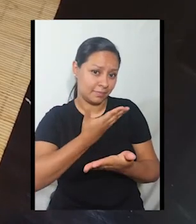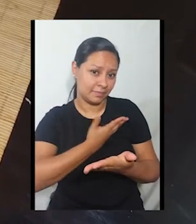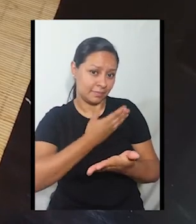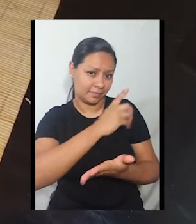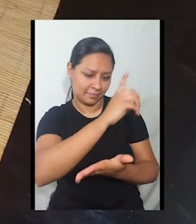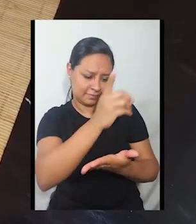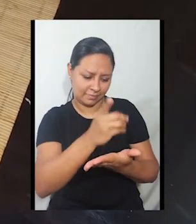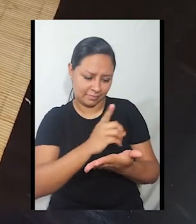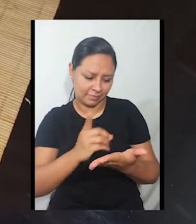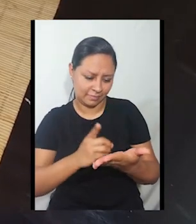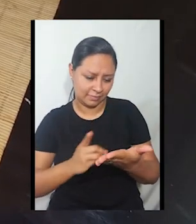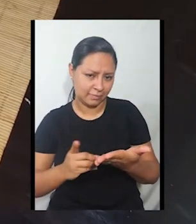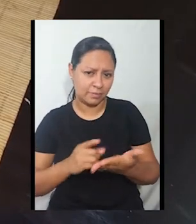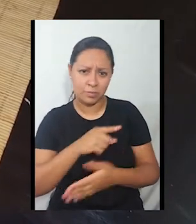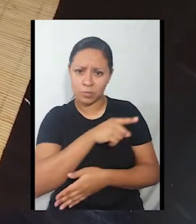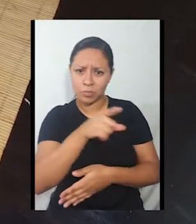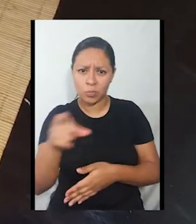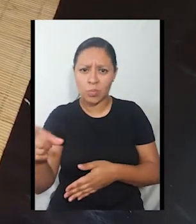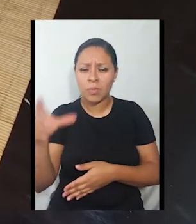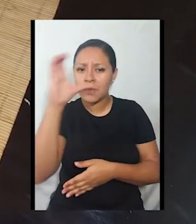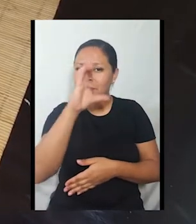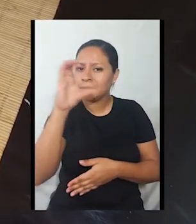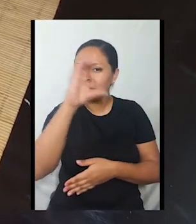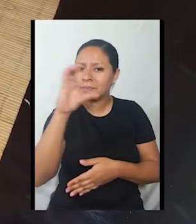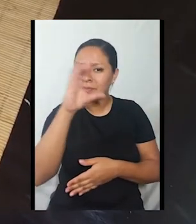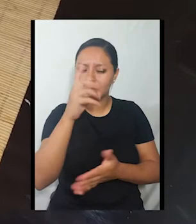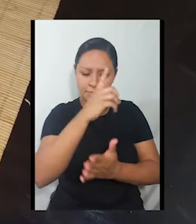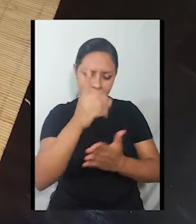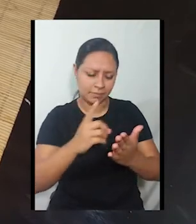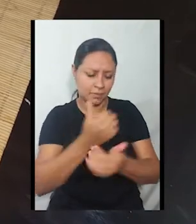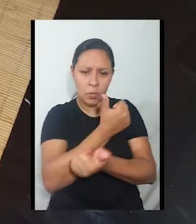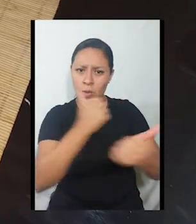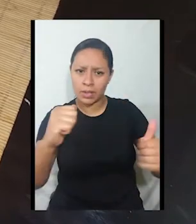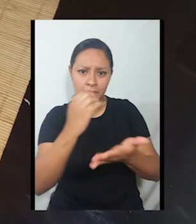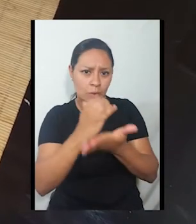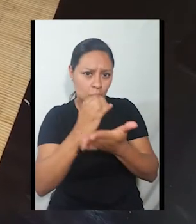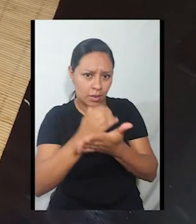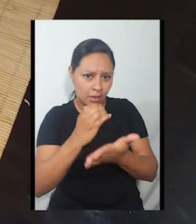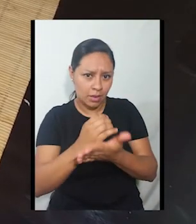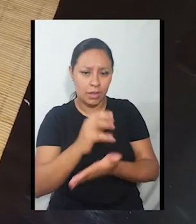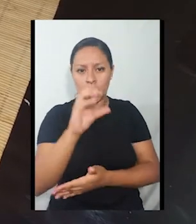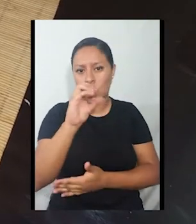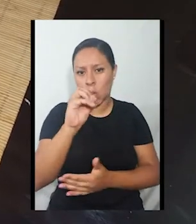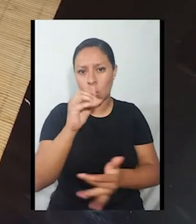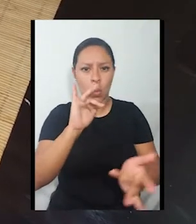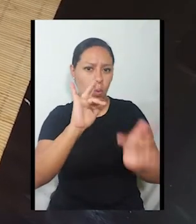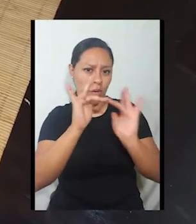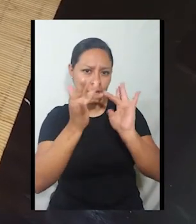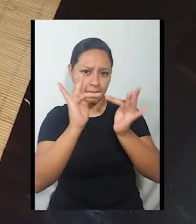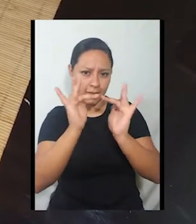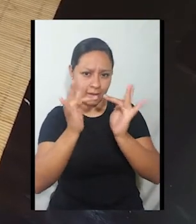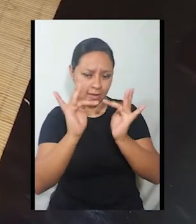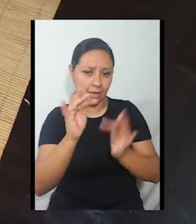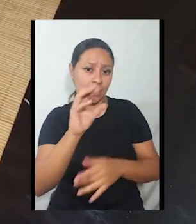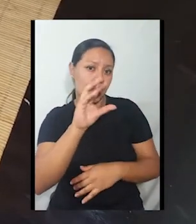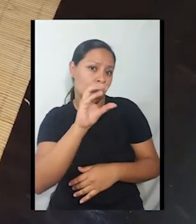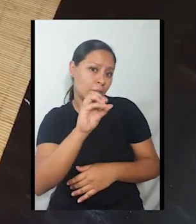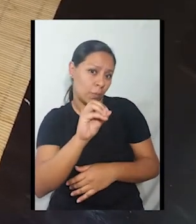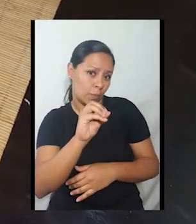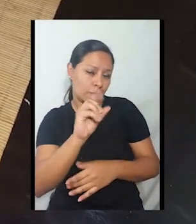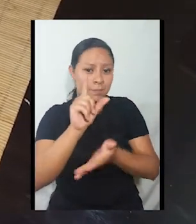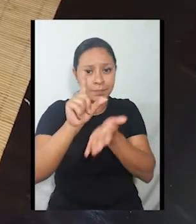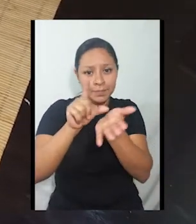cuaderno o de cualquier página de internet o pueden simple y sencillamente imprimirlo. Y con la